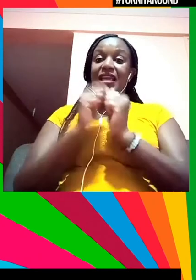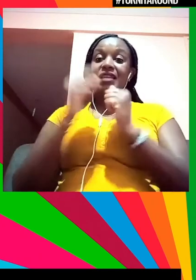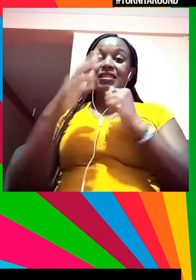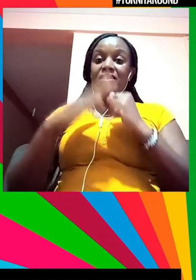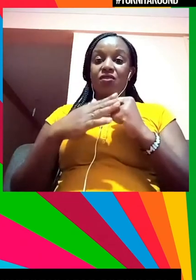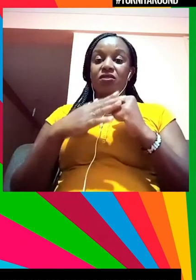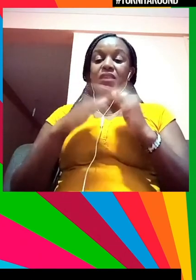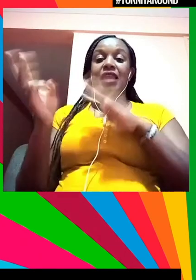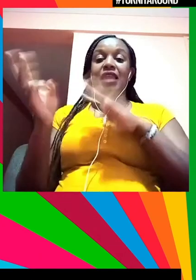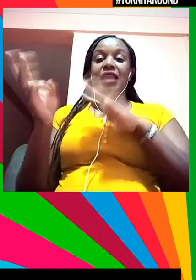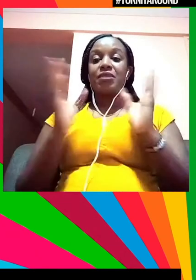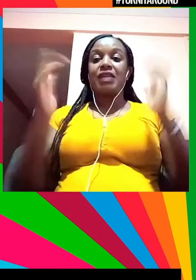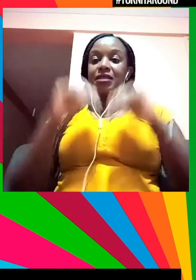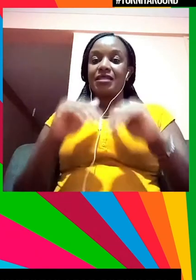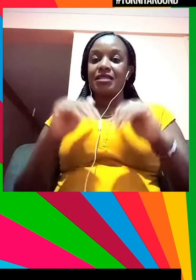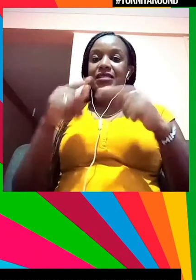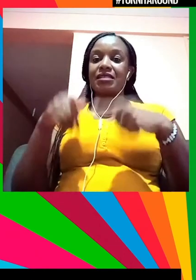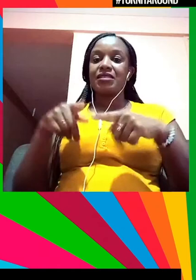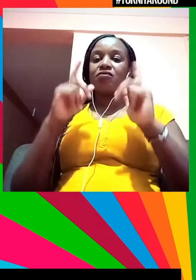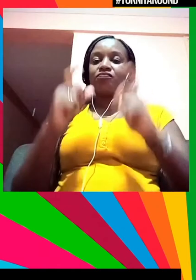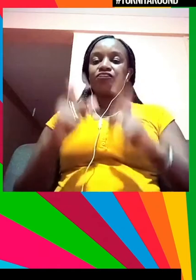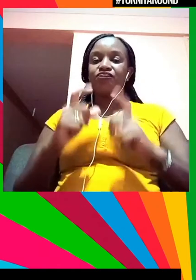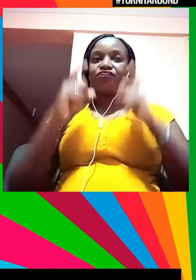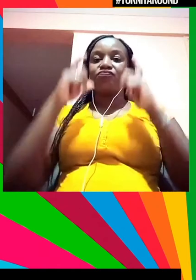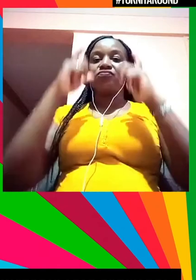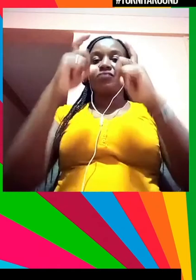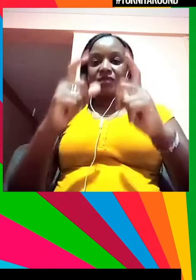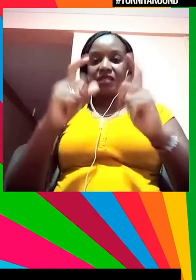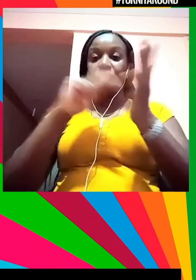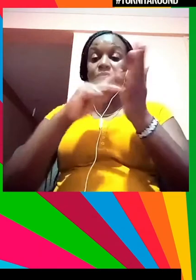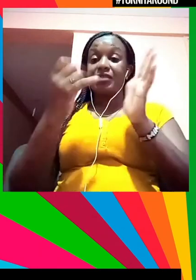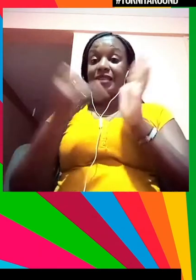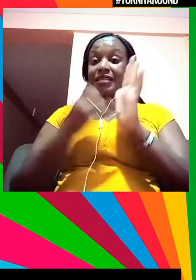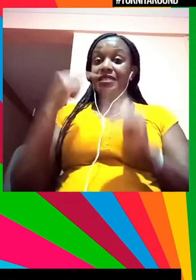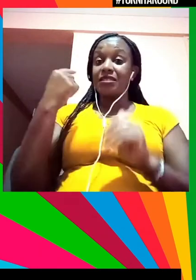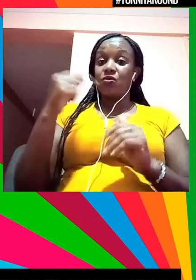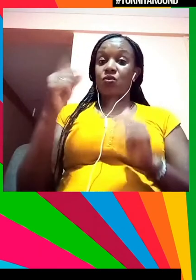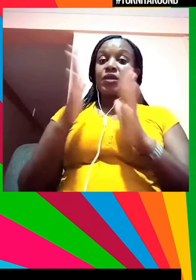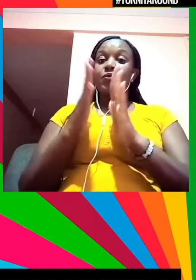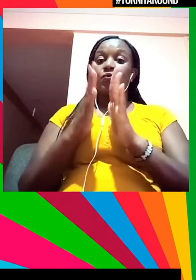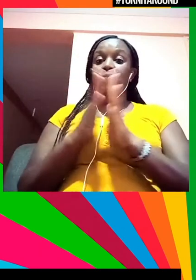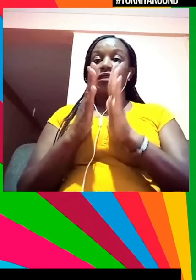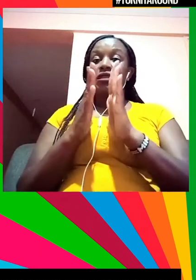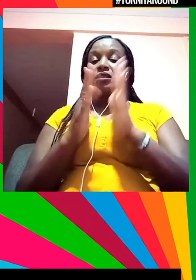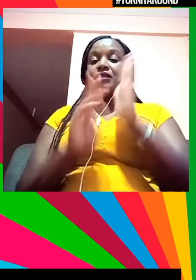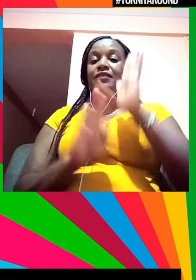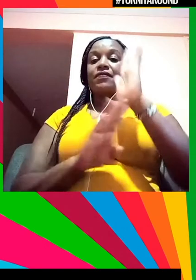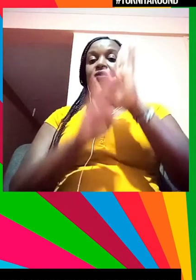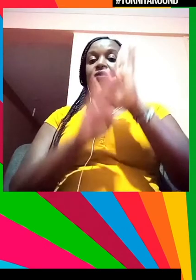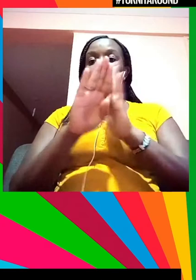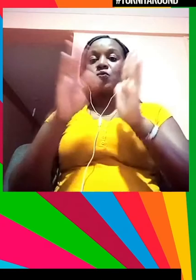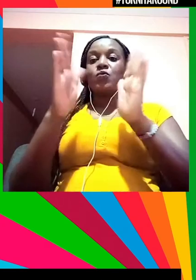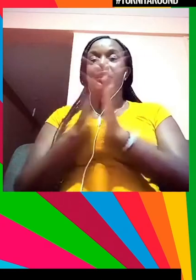cumbre de la acción climática de la ONU en el 2019, presentó